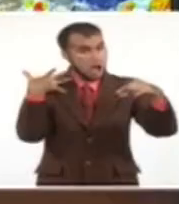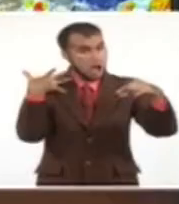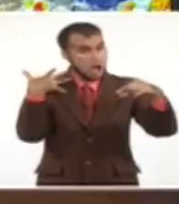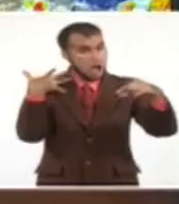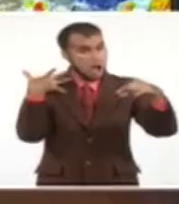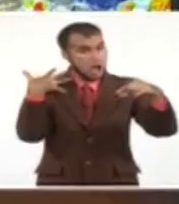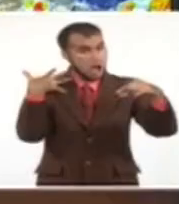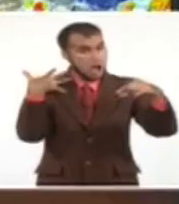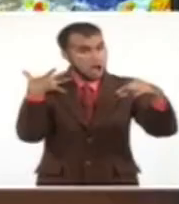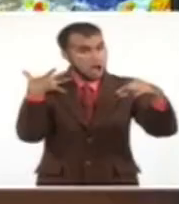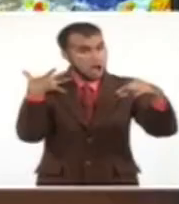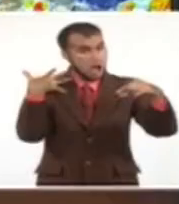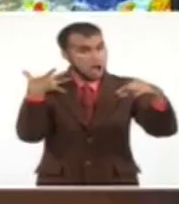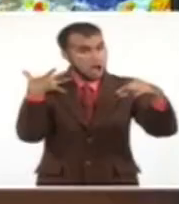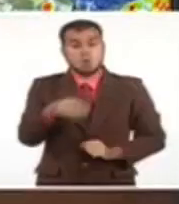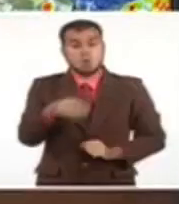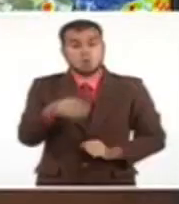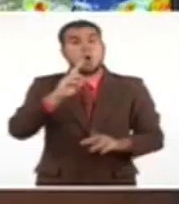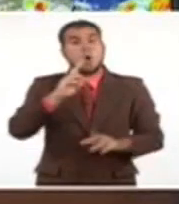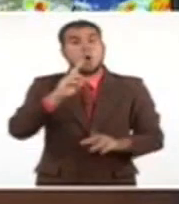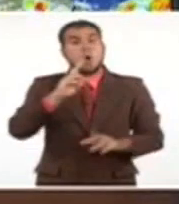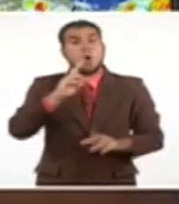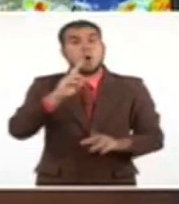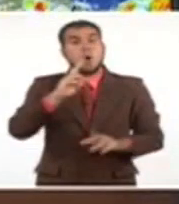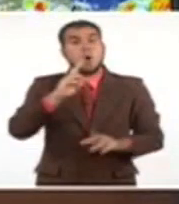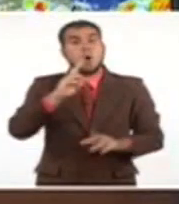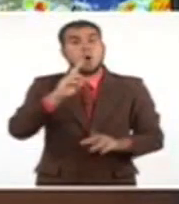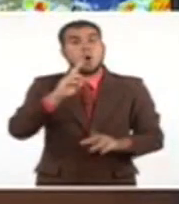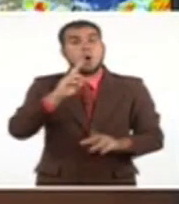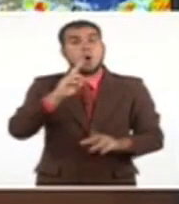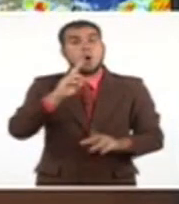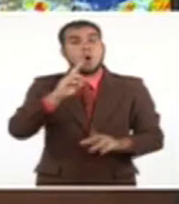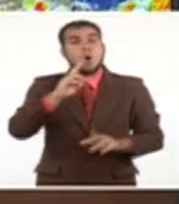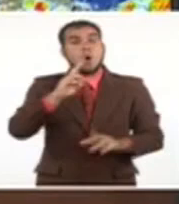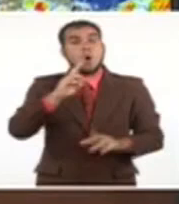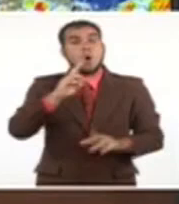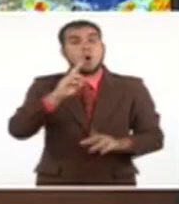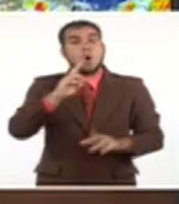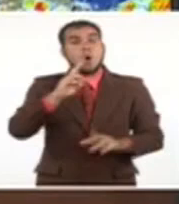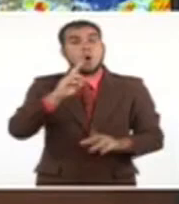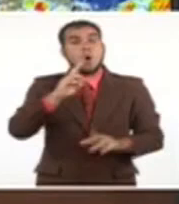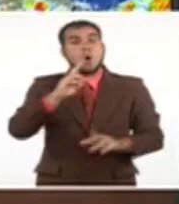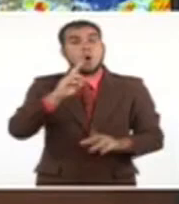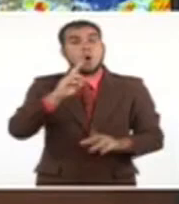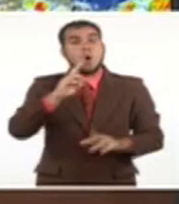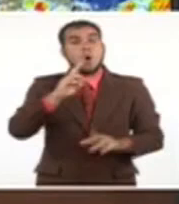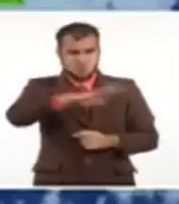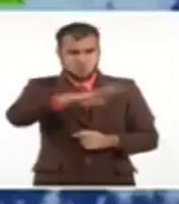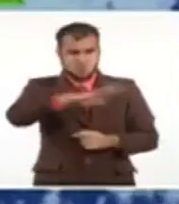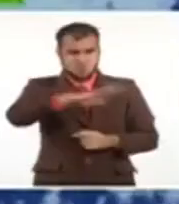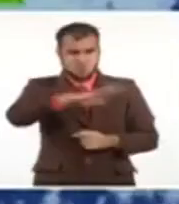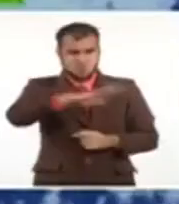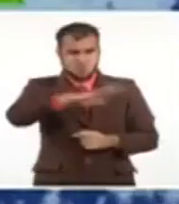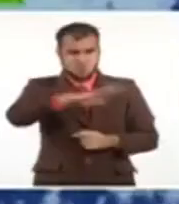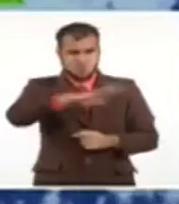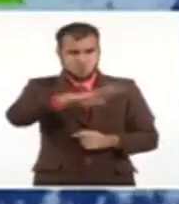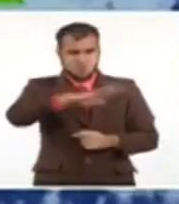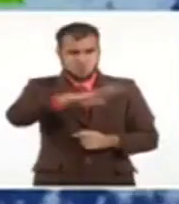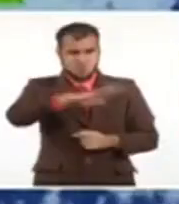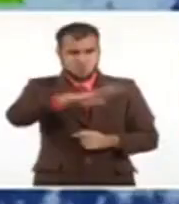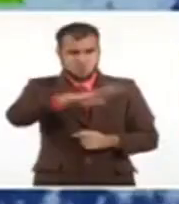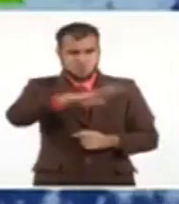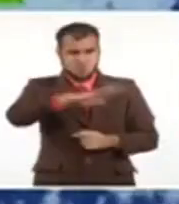tenemos entonces las montañas de Haití, las montañas de la zona oriental de Cuba, las montañas de Jamaica, la proximidad tierra.